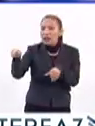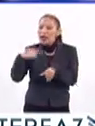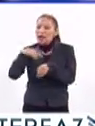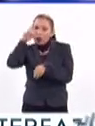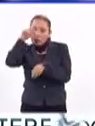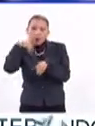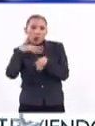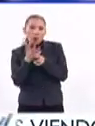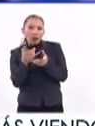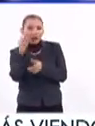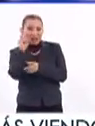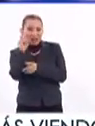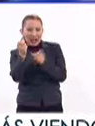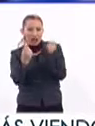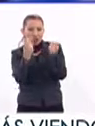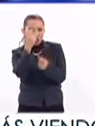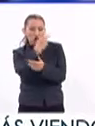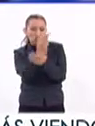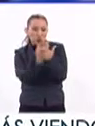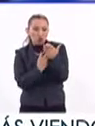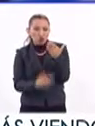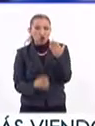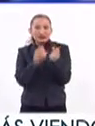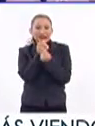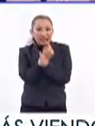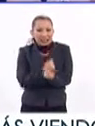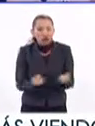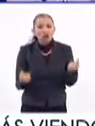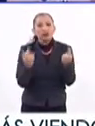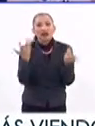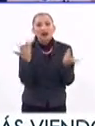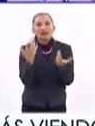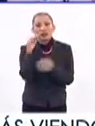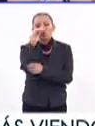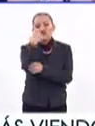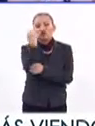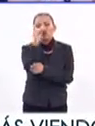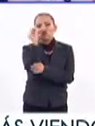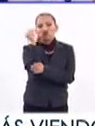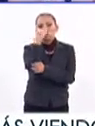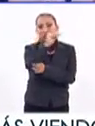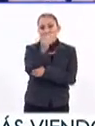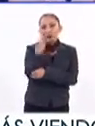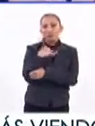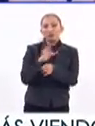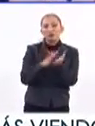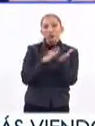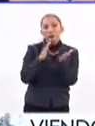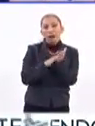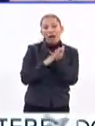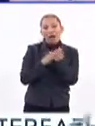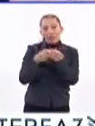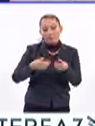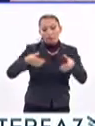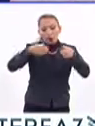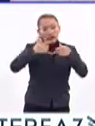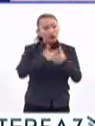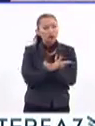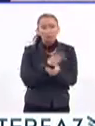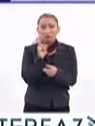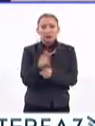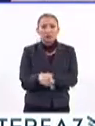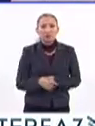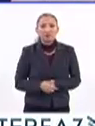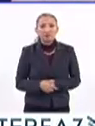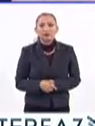respetar, ¿no? Ahí estamos viendo en pantalla algunas de las imágenes de los chiquitos que hacen en sus bolsitas de papel estraza. Y pues les encanta la